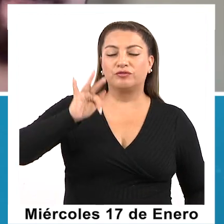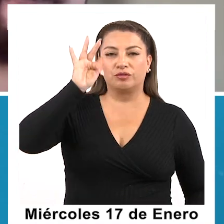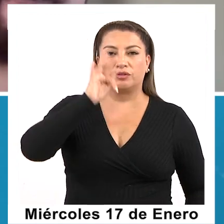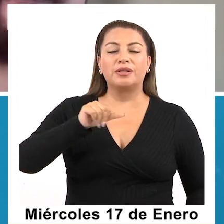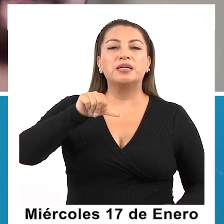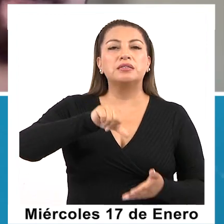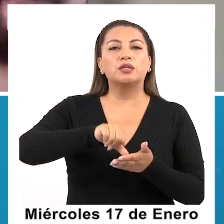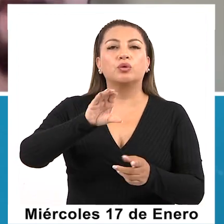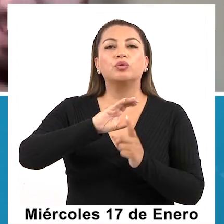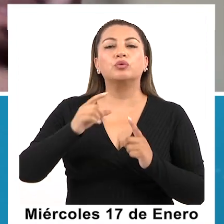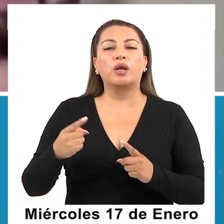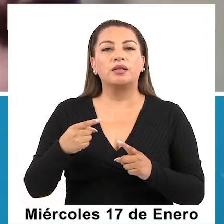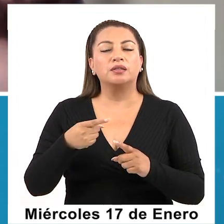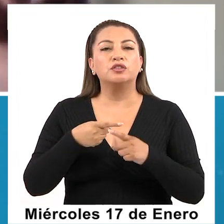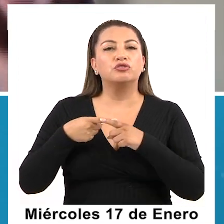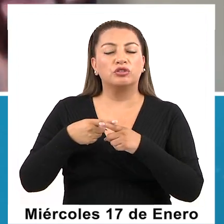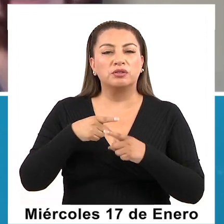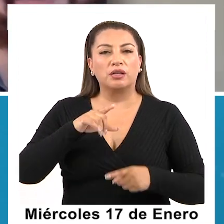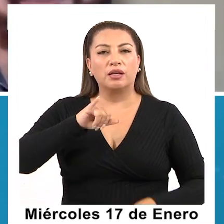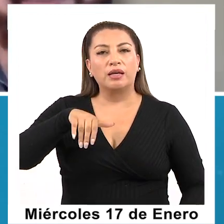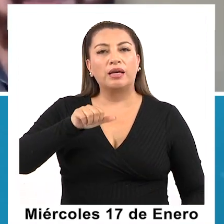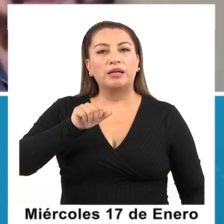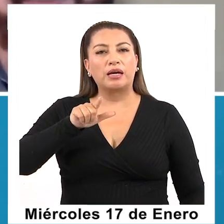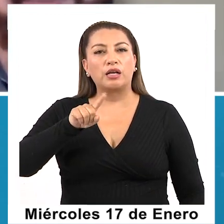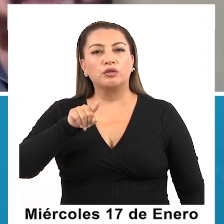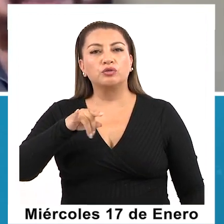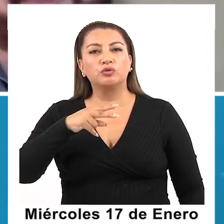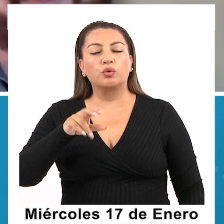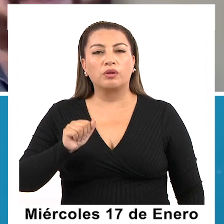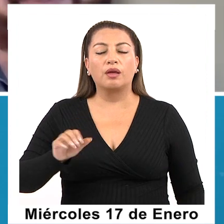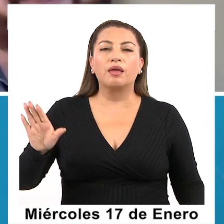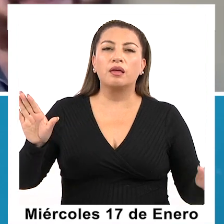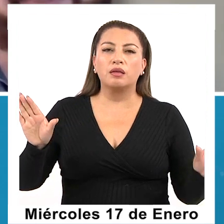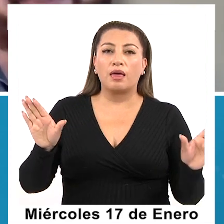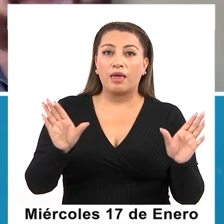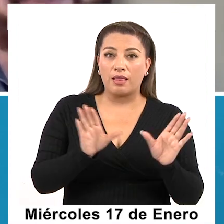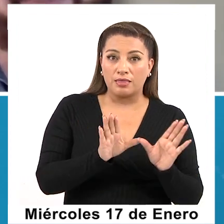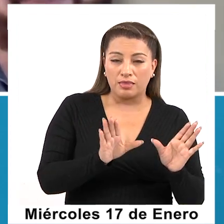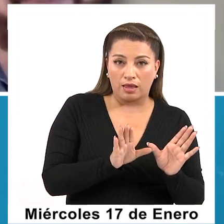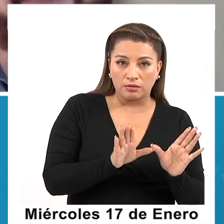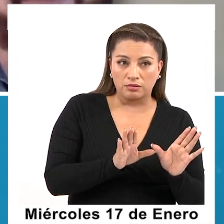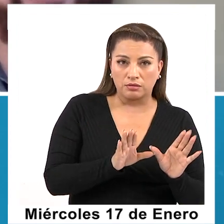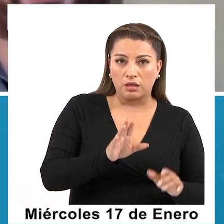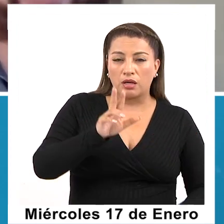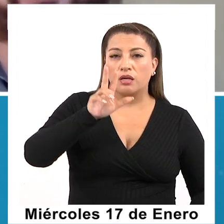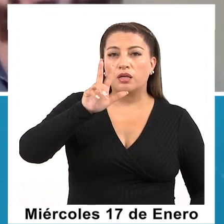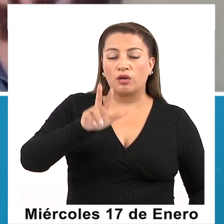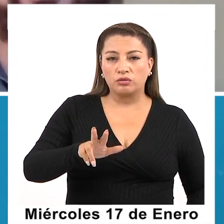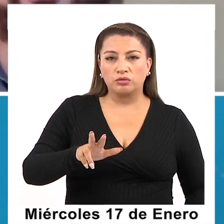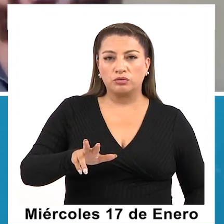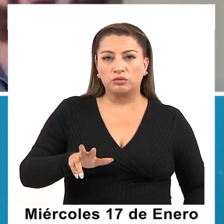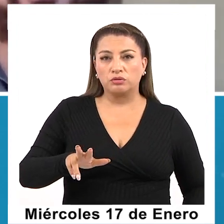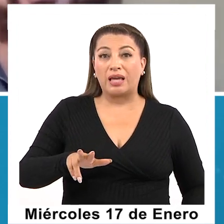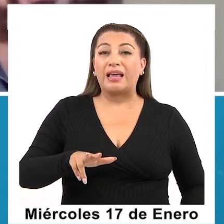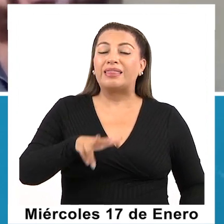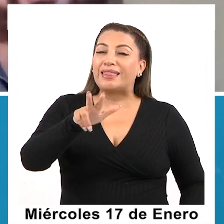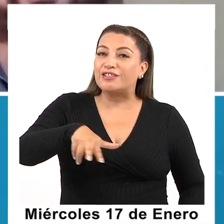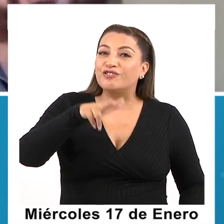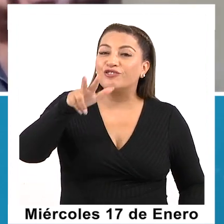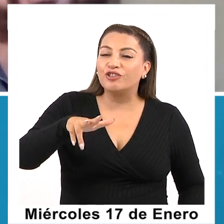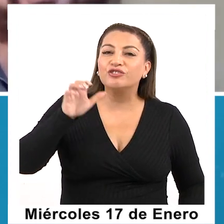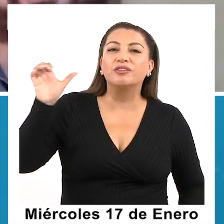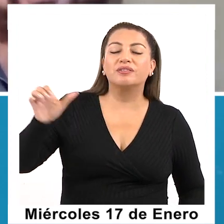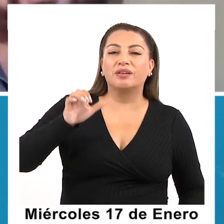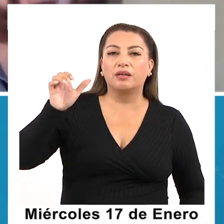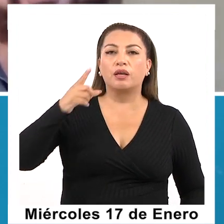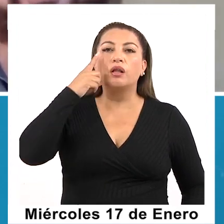del Centro Cultural y Social Jalzuña. El día dieciocho de enero, o sea, el jueves. Nosotros estamos partiendo el